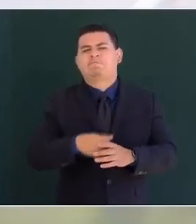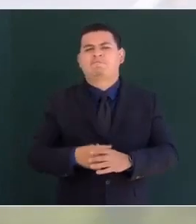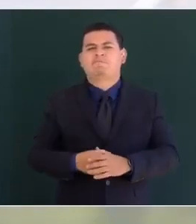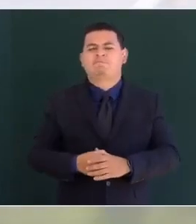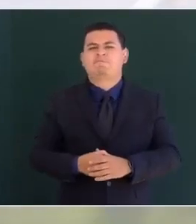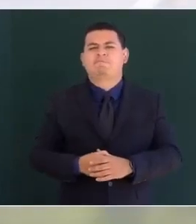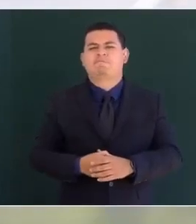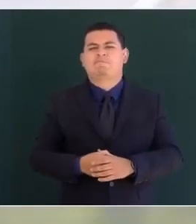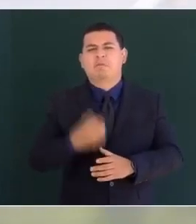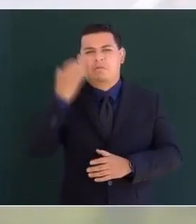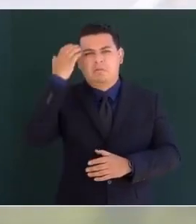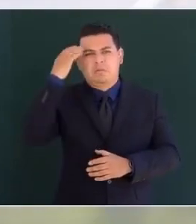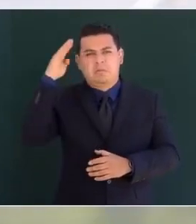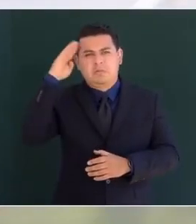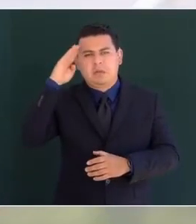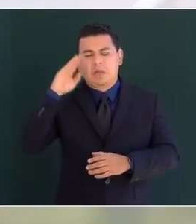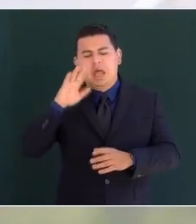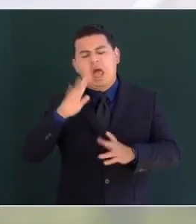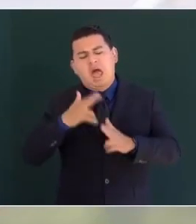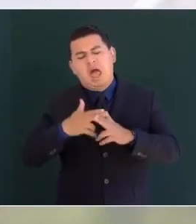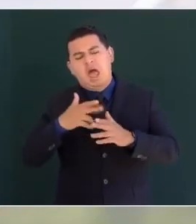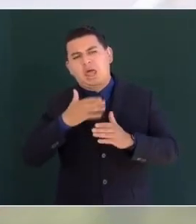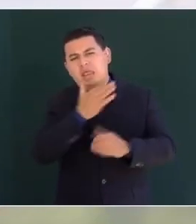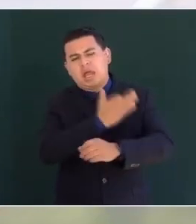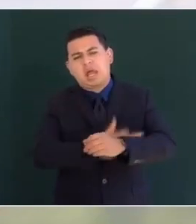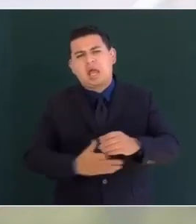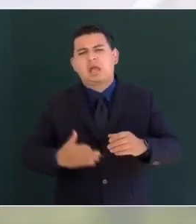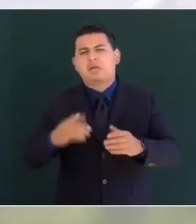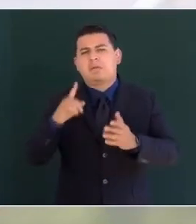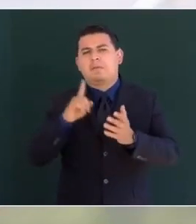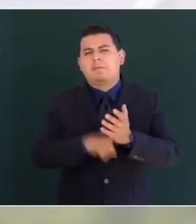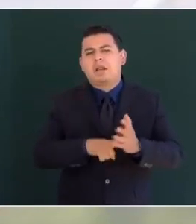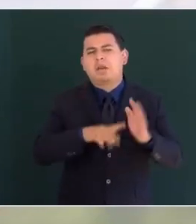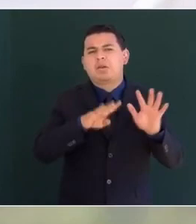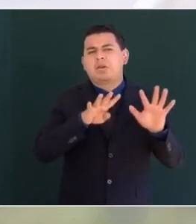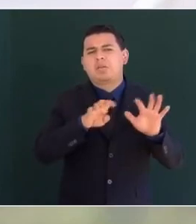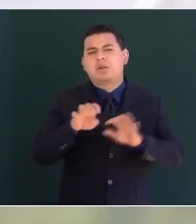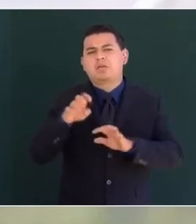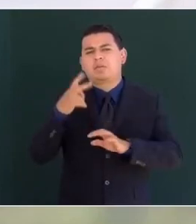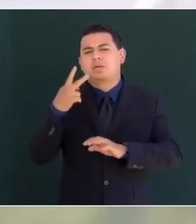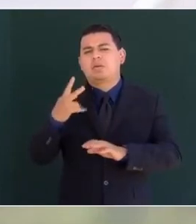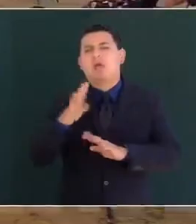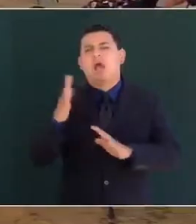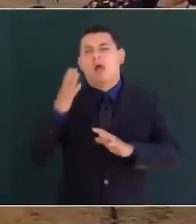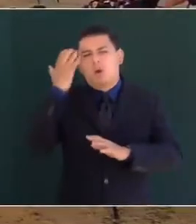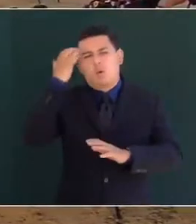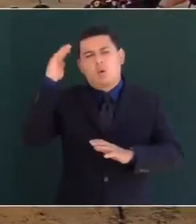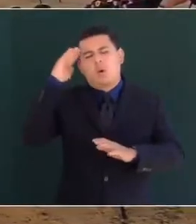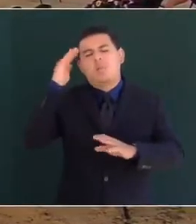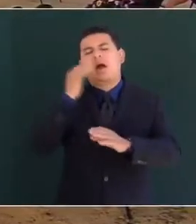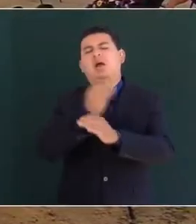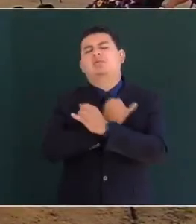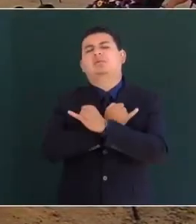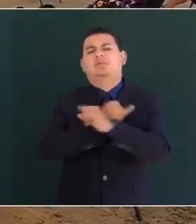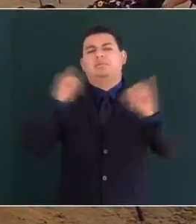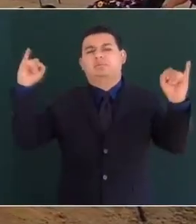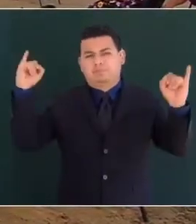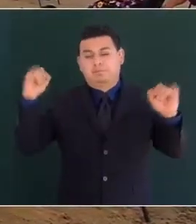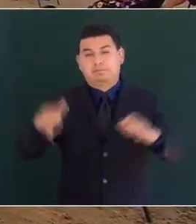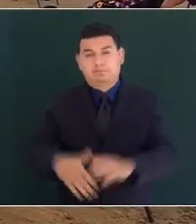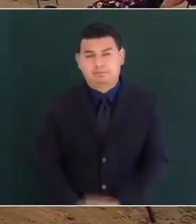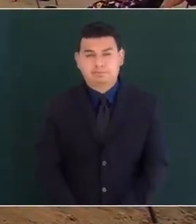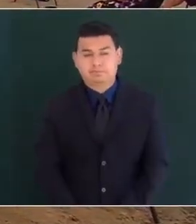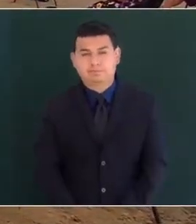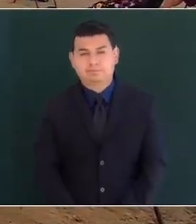Cuba logró su independencia en 1902 en el caso de México